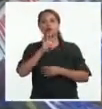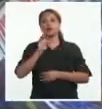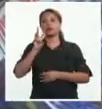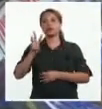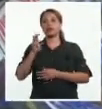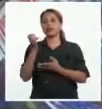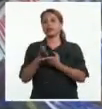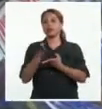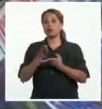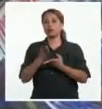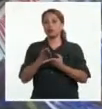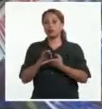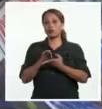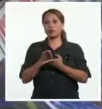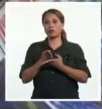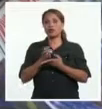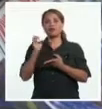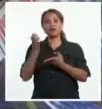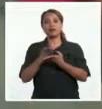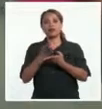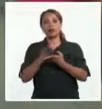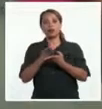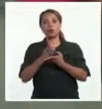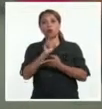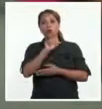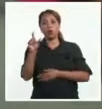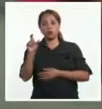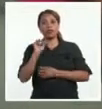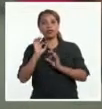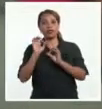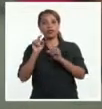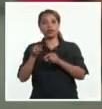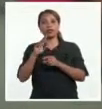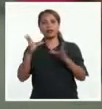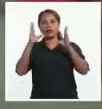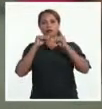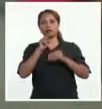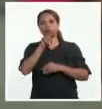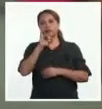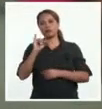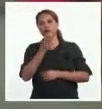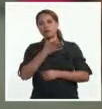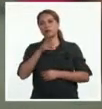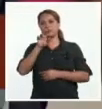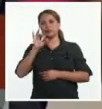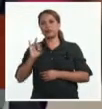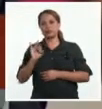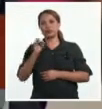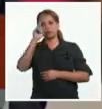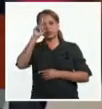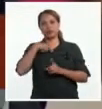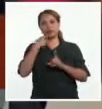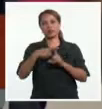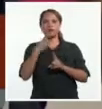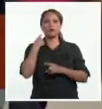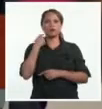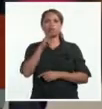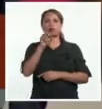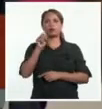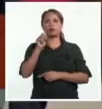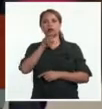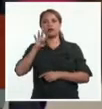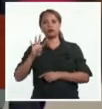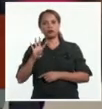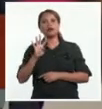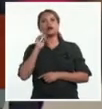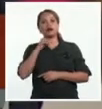estudiantes de la normal rural Raúl Isidro Burgos, la noche del 26 al 27 de septiembre de 2014, concurrieron integrantes